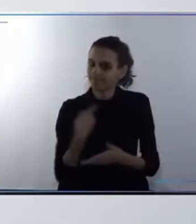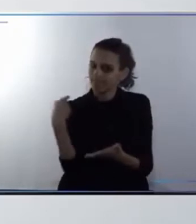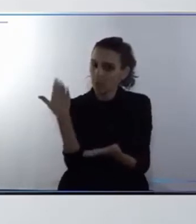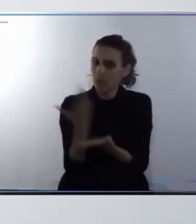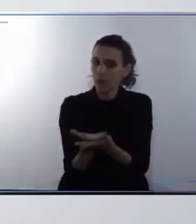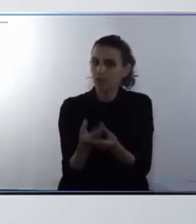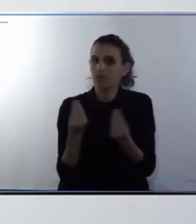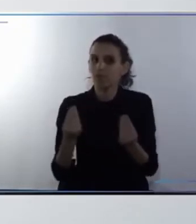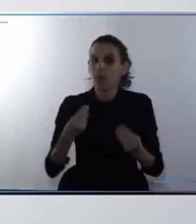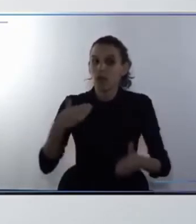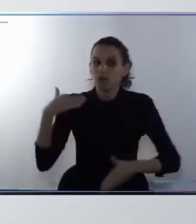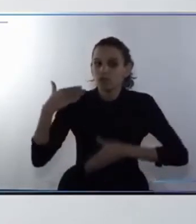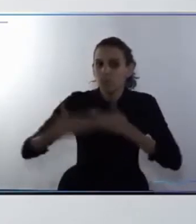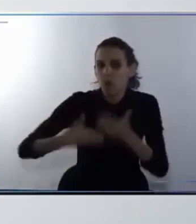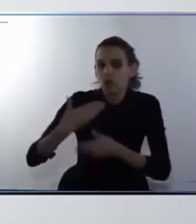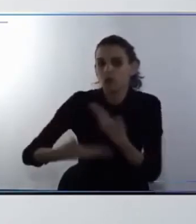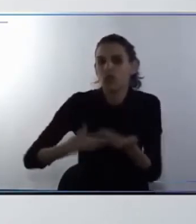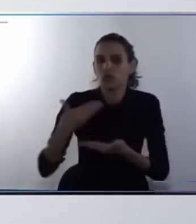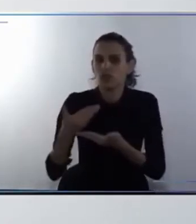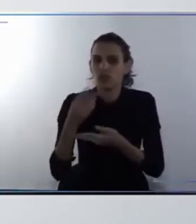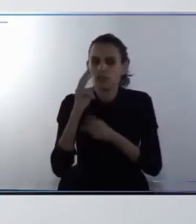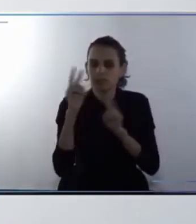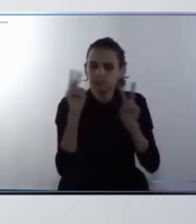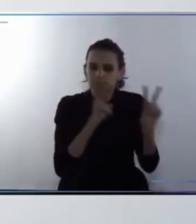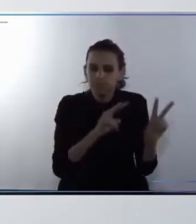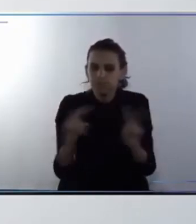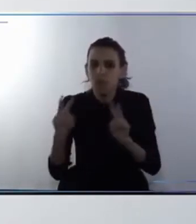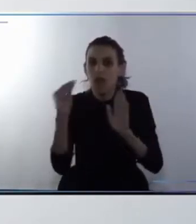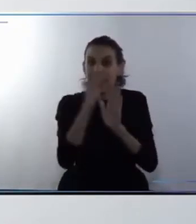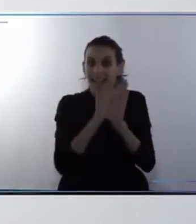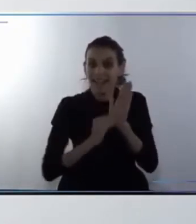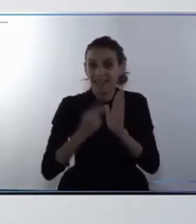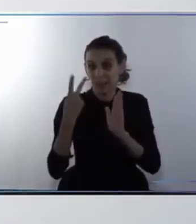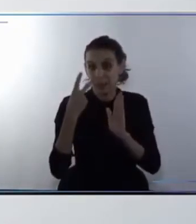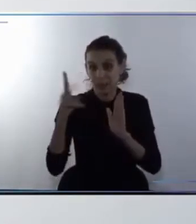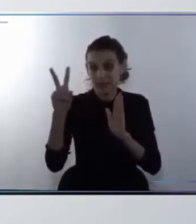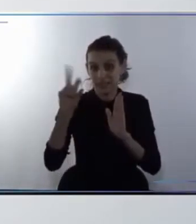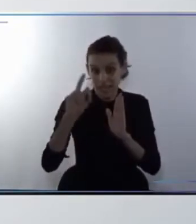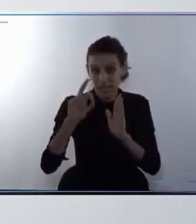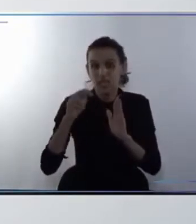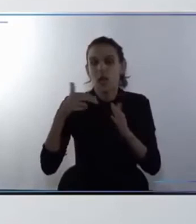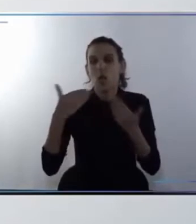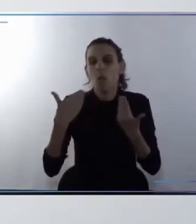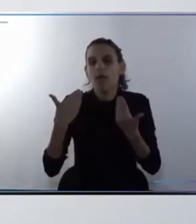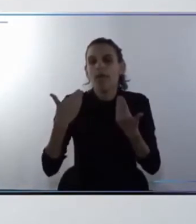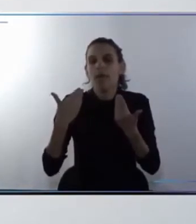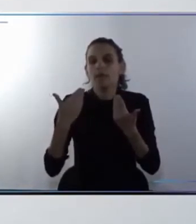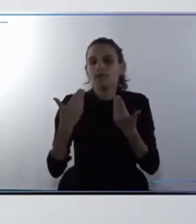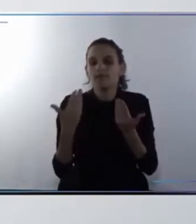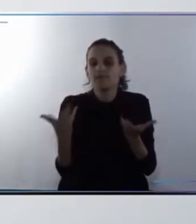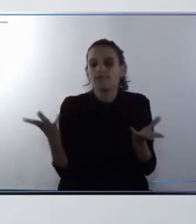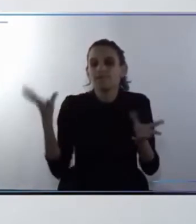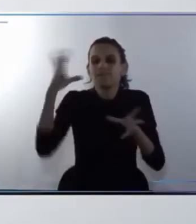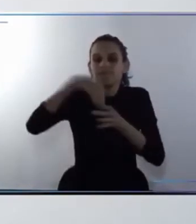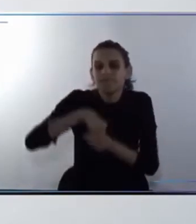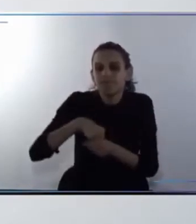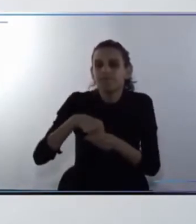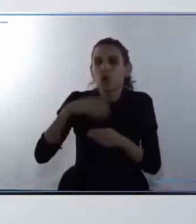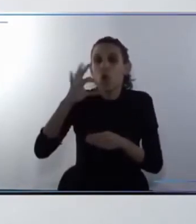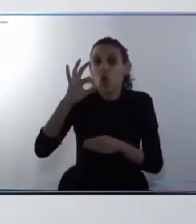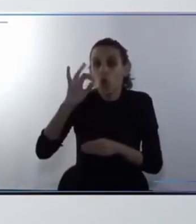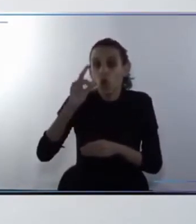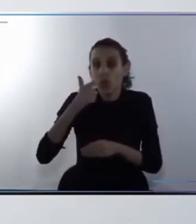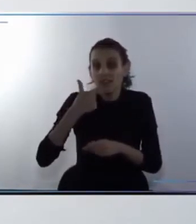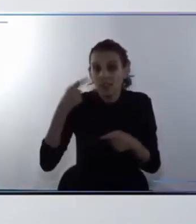proceso de localización de la Agenda 2030 que permite integrar los ODS a la Agenda Municipal